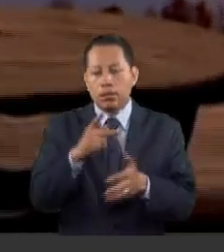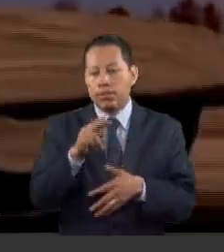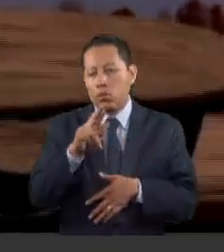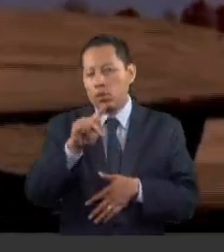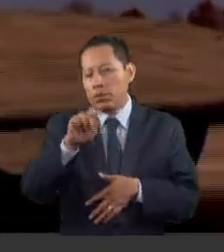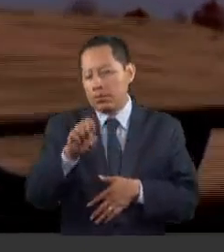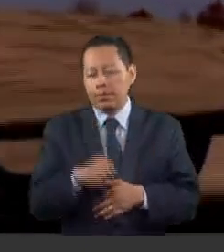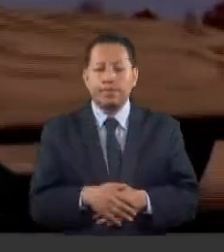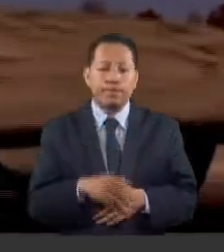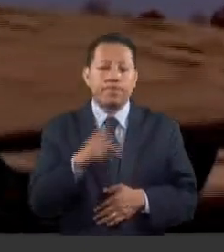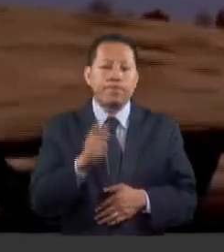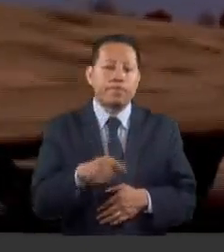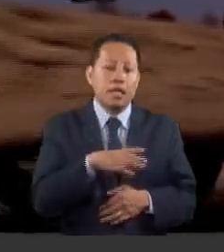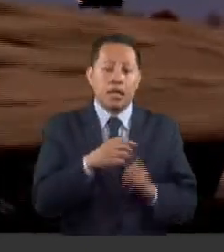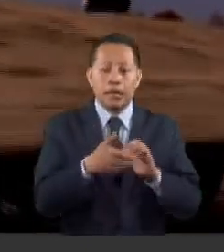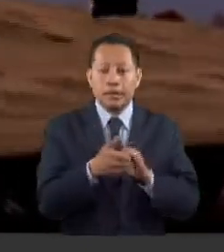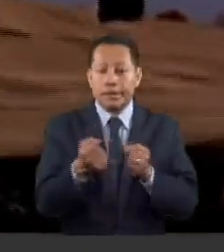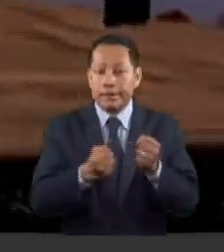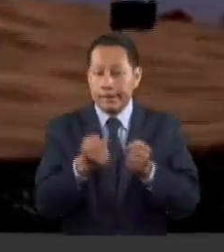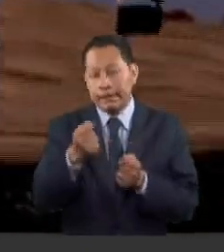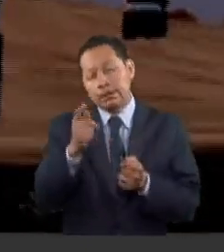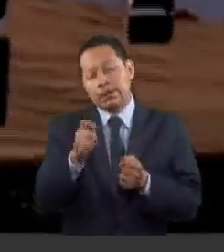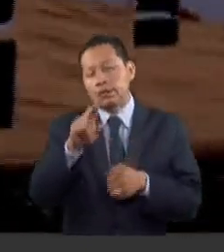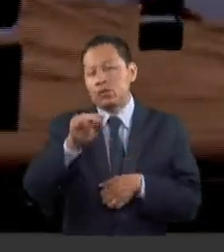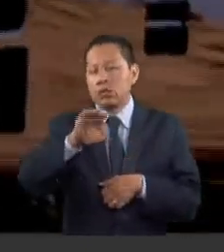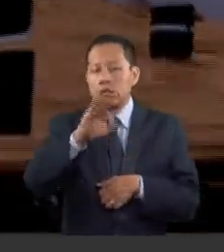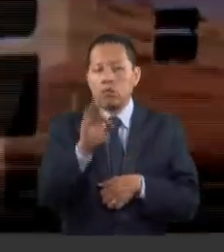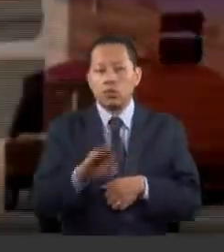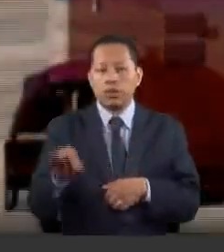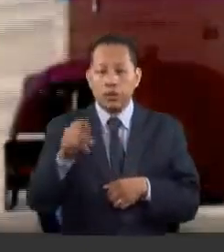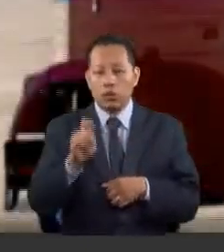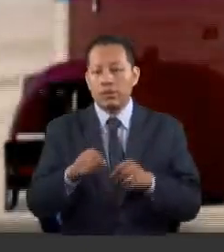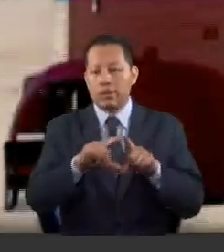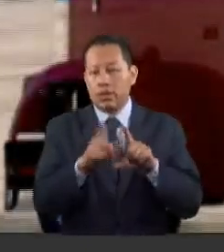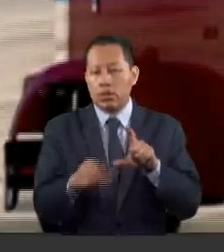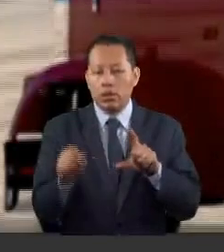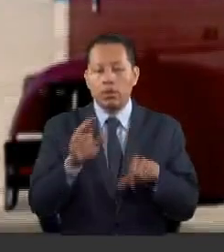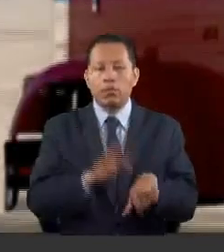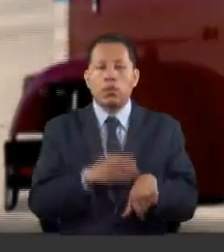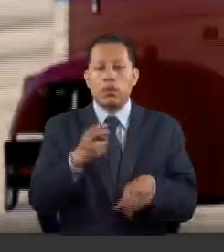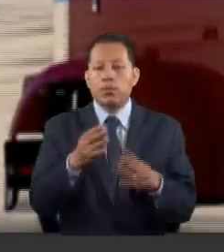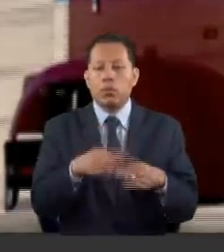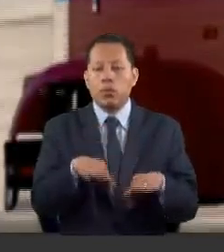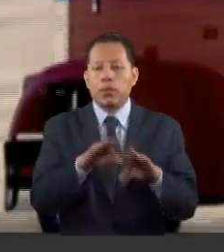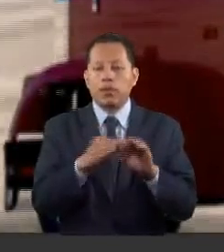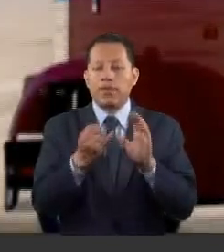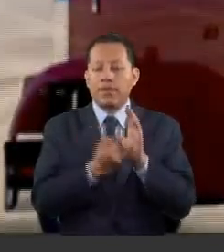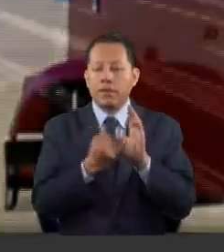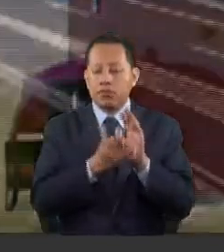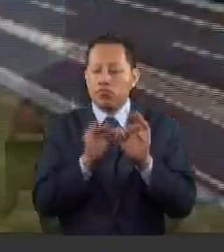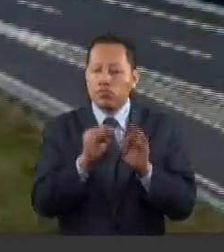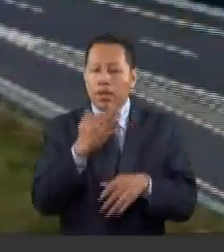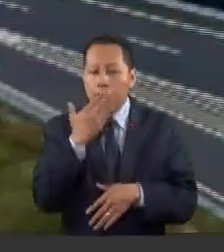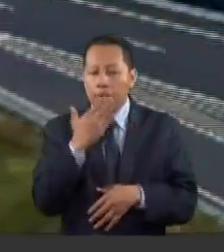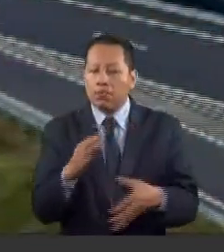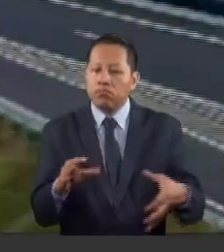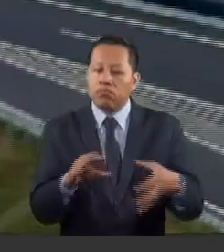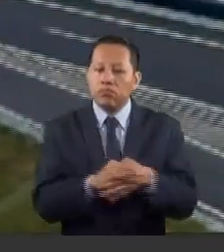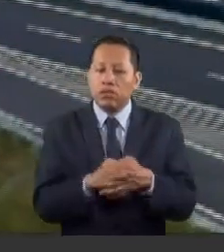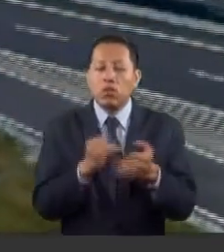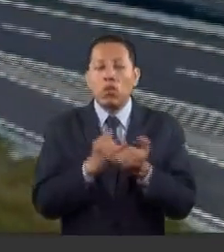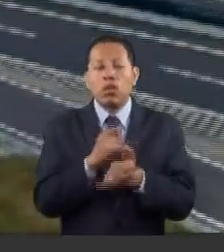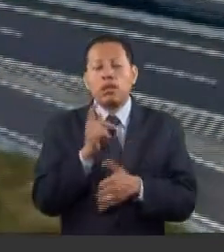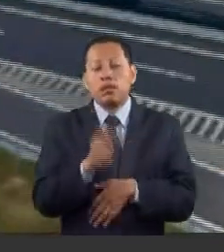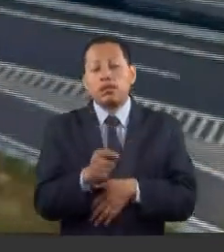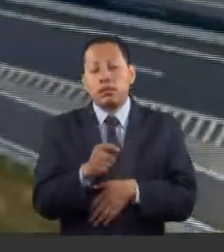transporte de carga constituye el 80% del traslado nacional. De ahí la importancia de una fiscalización adecuada y de dar seguridad